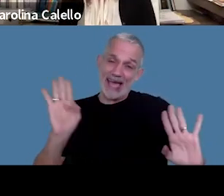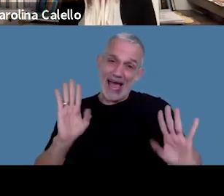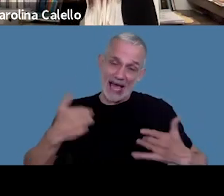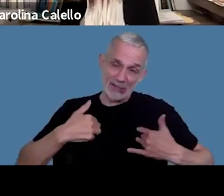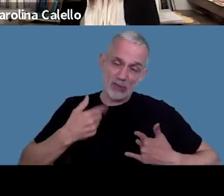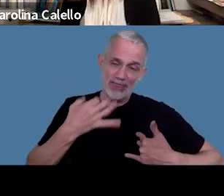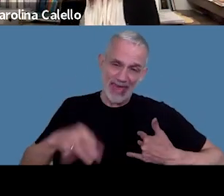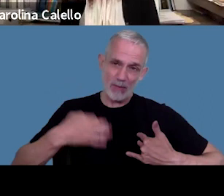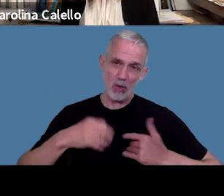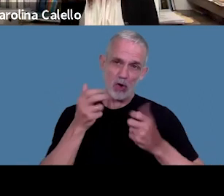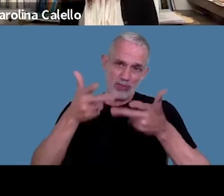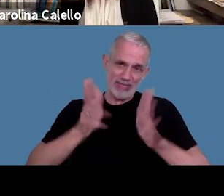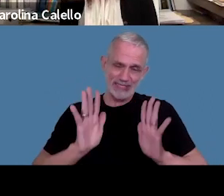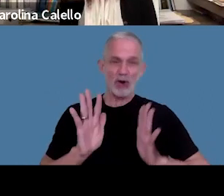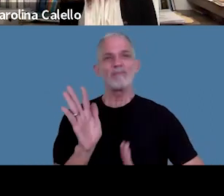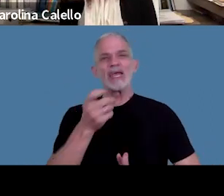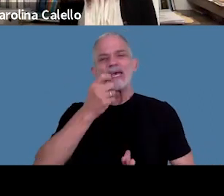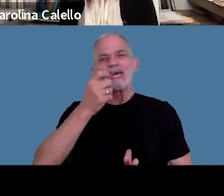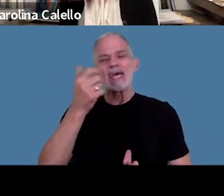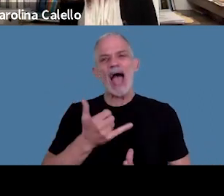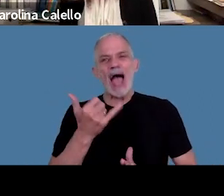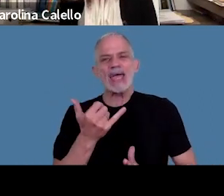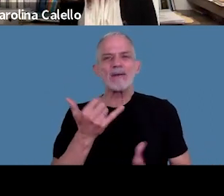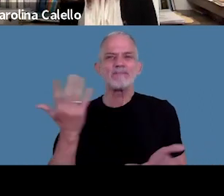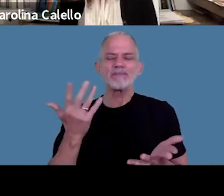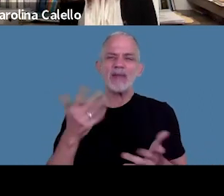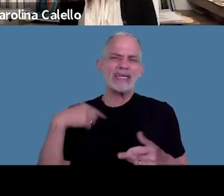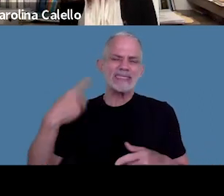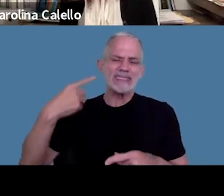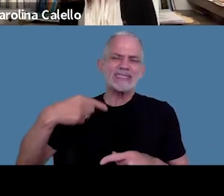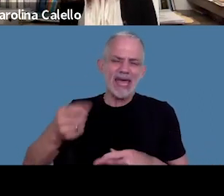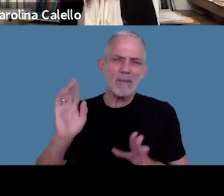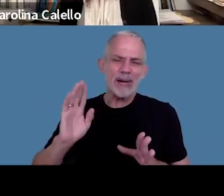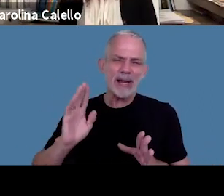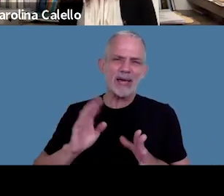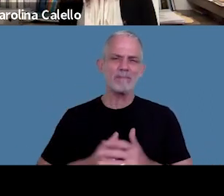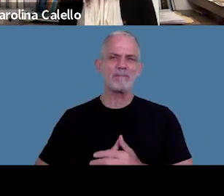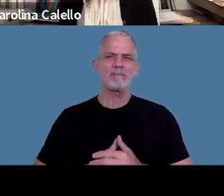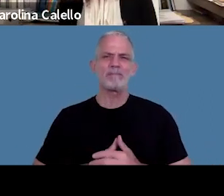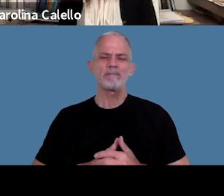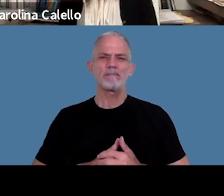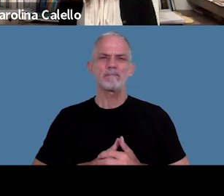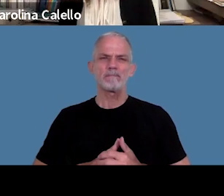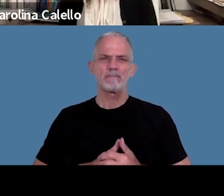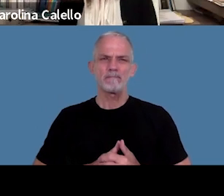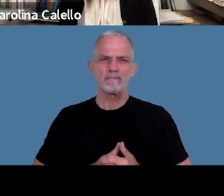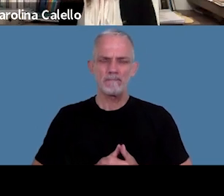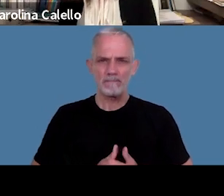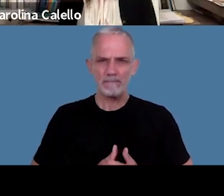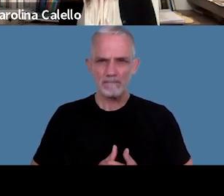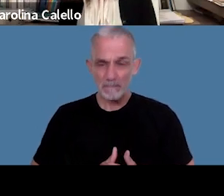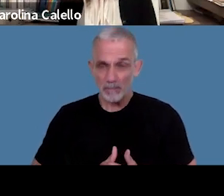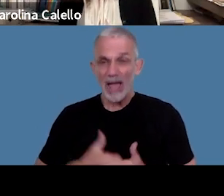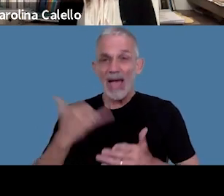que se hace doctrinariamente y que creo que están